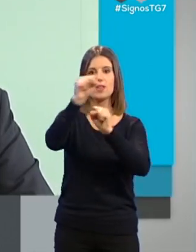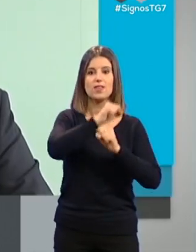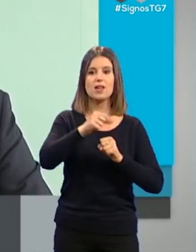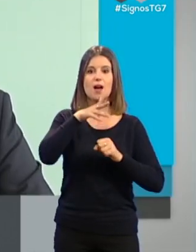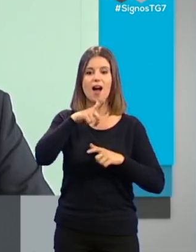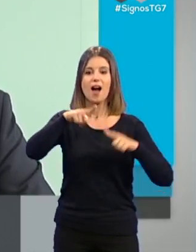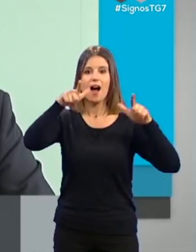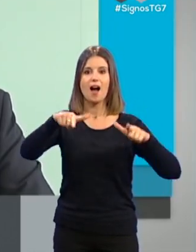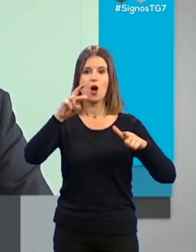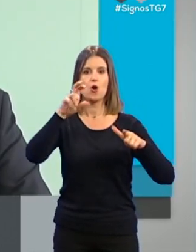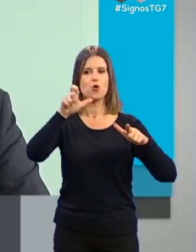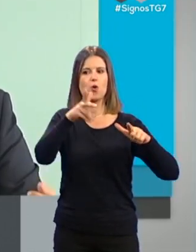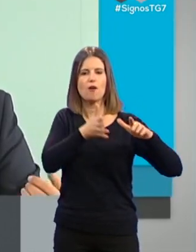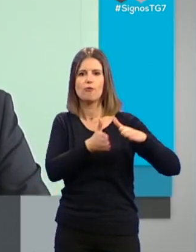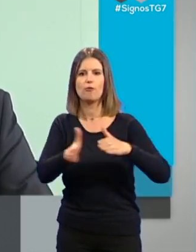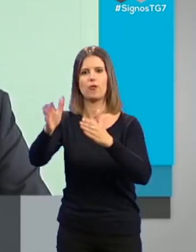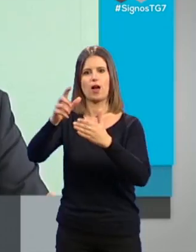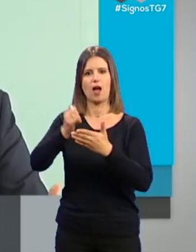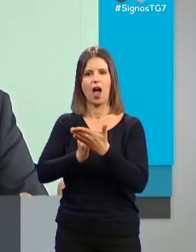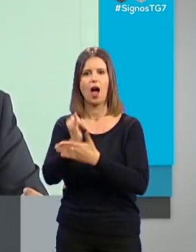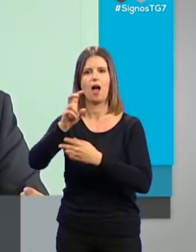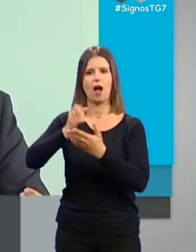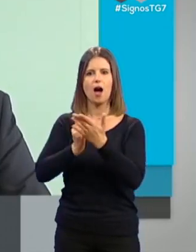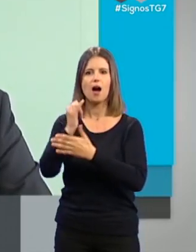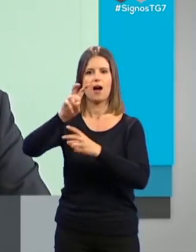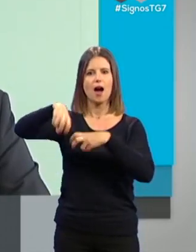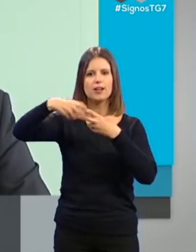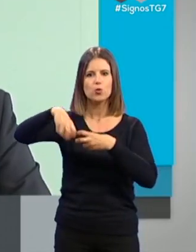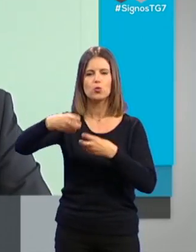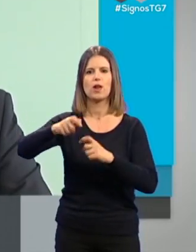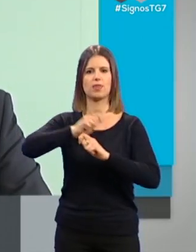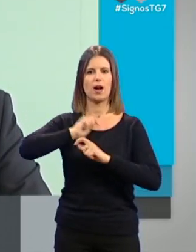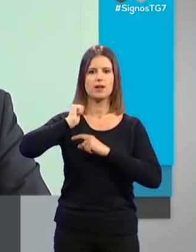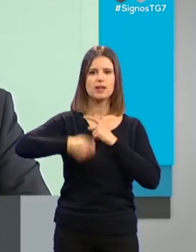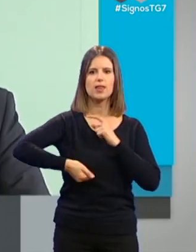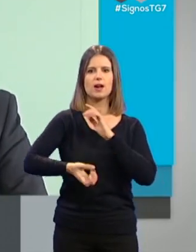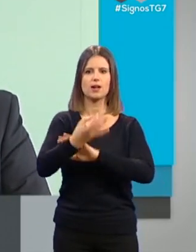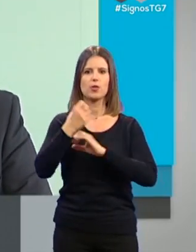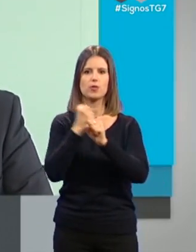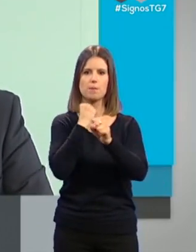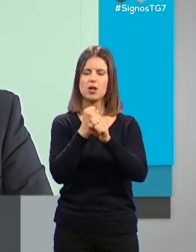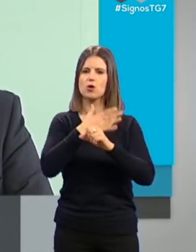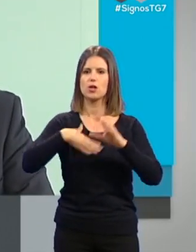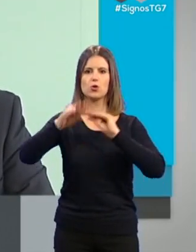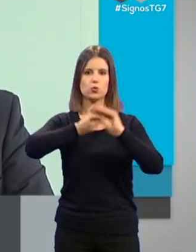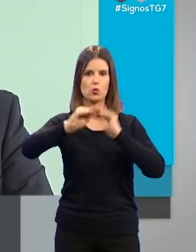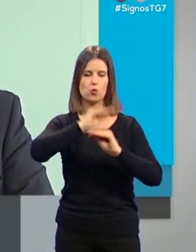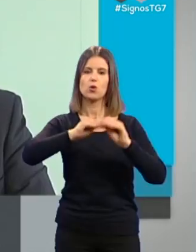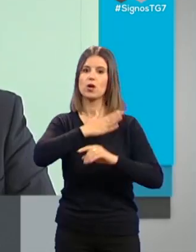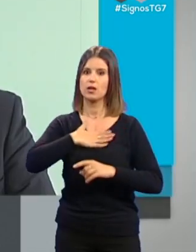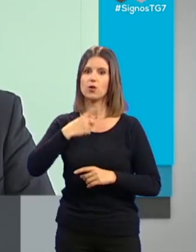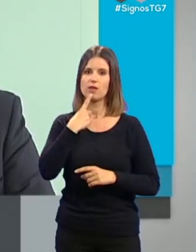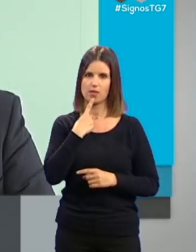de Rule lleguen lo antes posible a los agricultores. Es generación de riqueza, es generación de empleo y nosotros queremos dar esa solución. Pero quiero